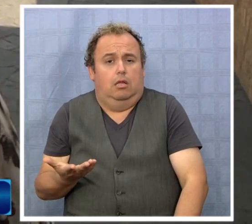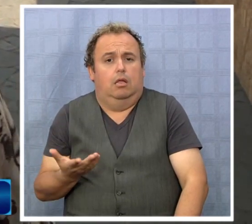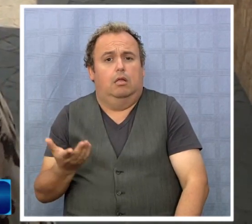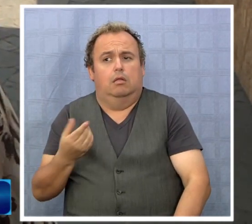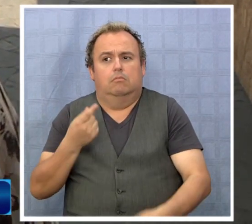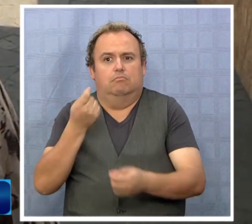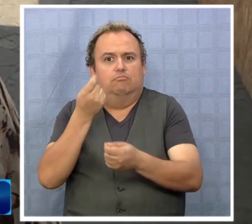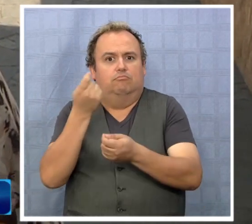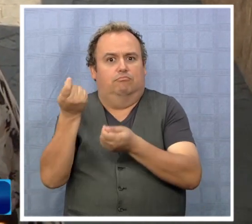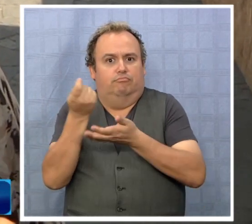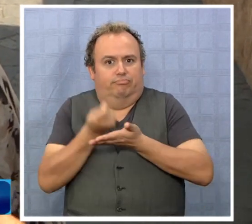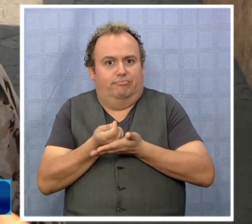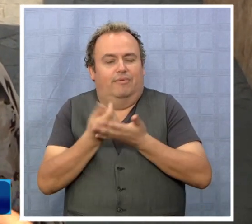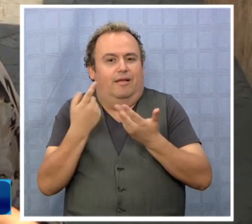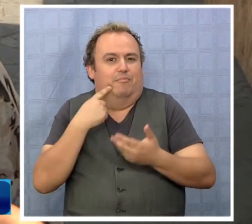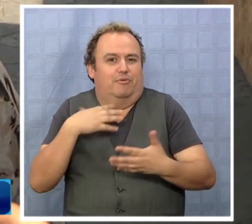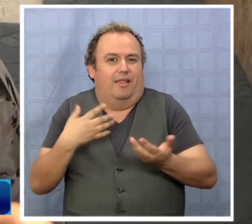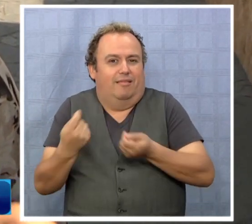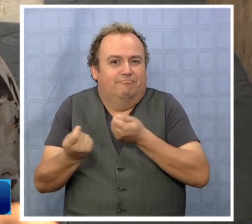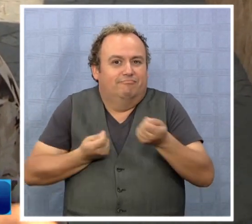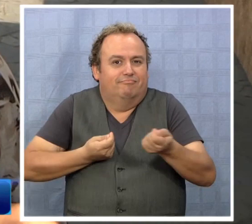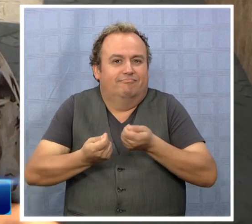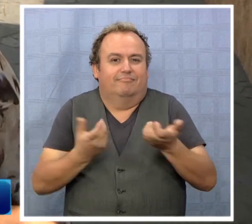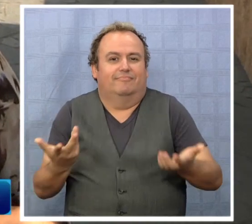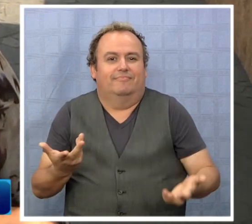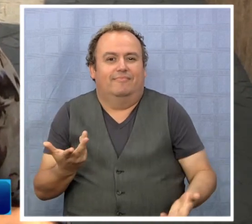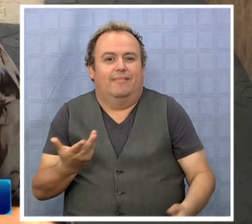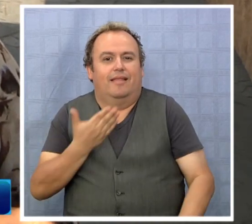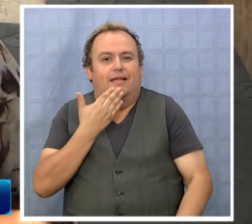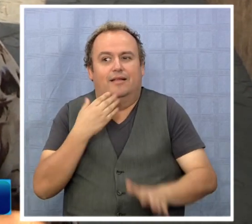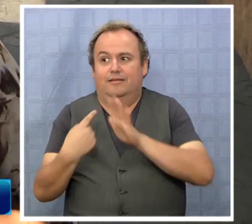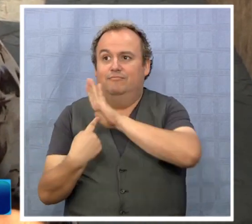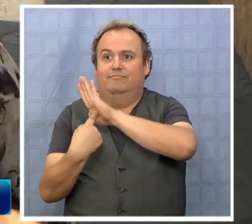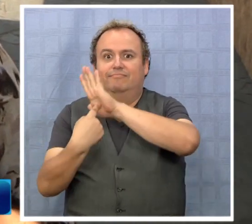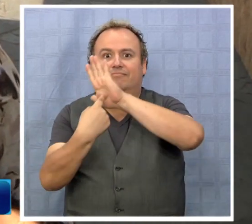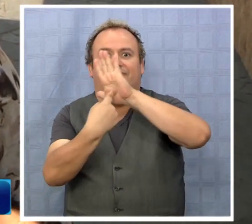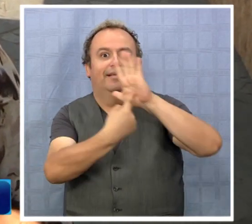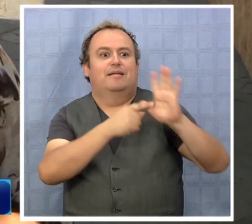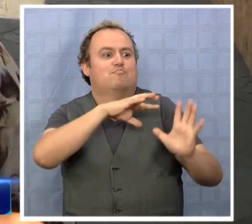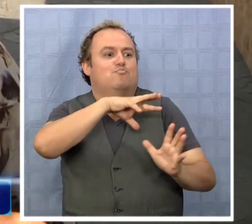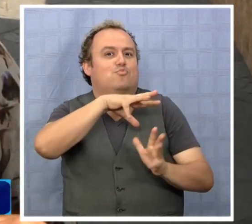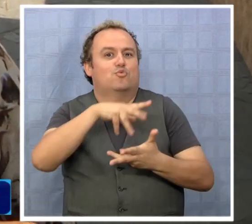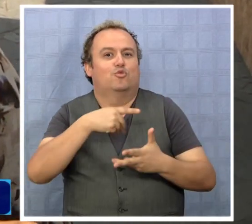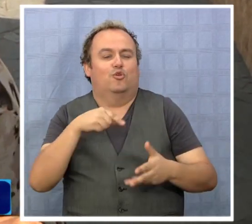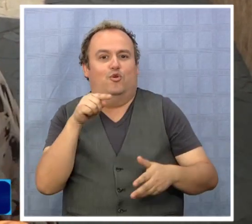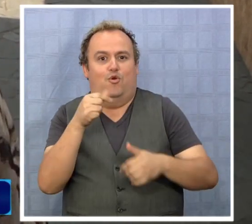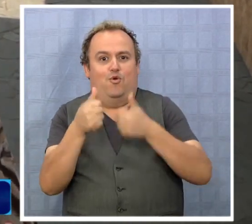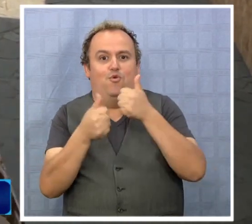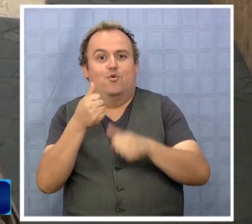la comuna. Y también la saca al mundo por el turismo.